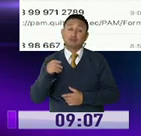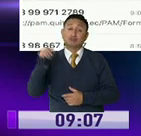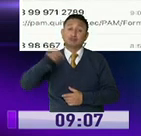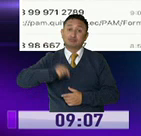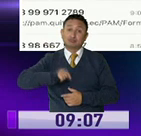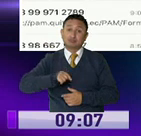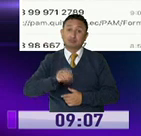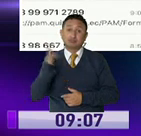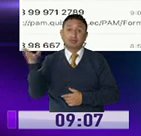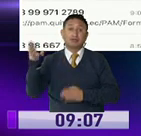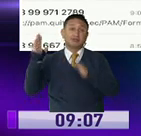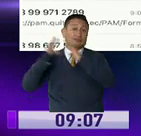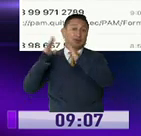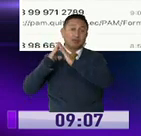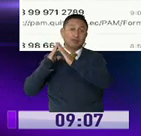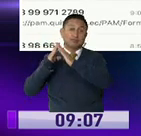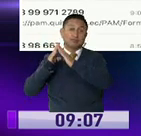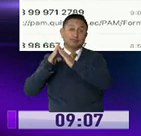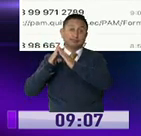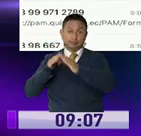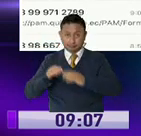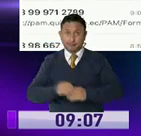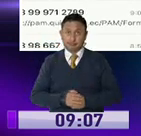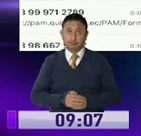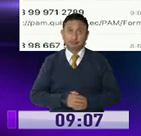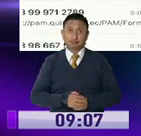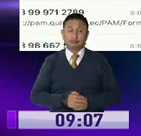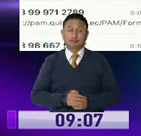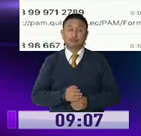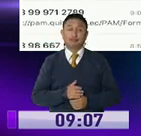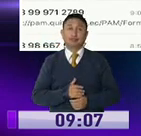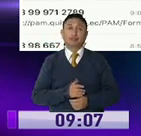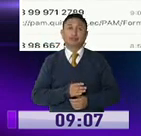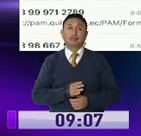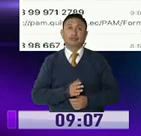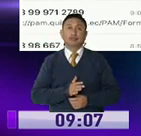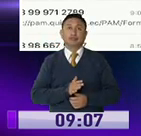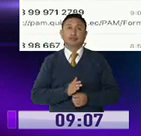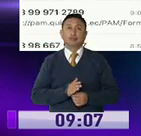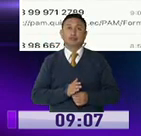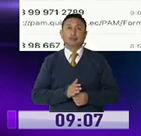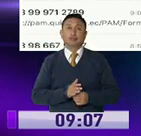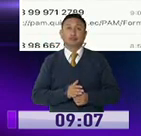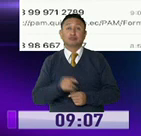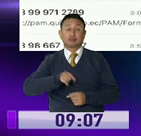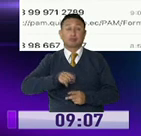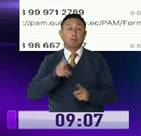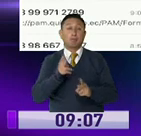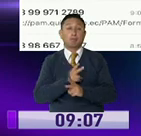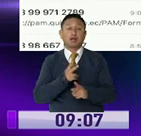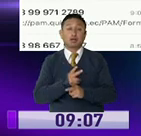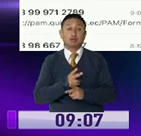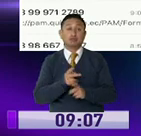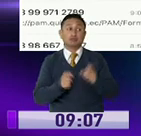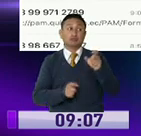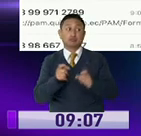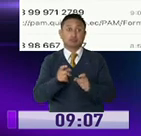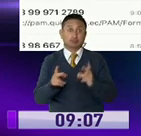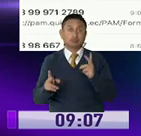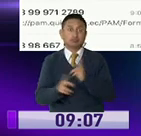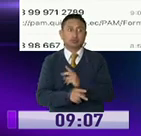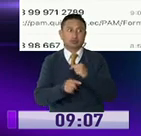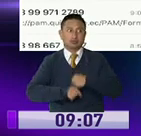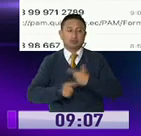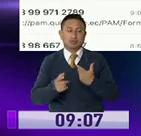tratar de ir a los albergues. Claro, La gente de calle. Exactamente, porque es un poco peligroso también en la ciudadanía, se siente